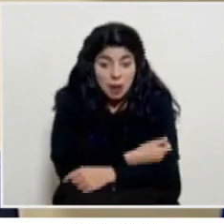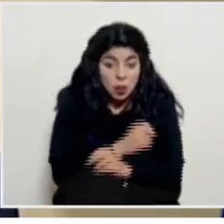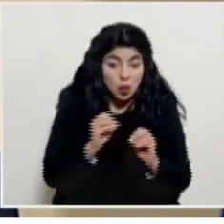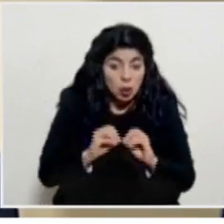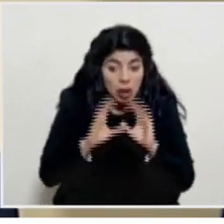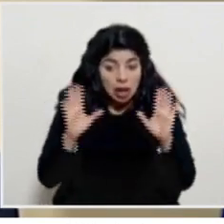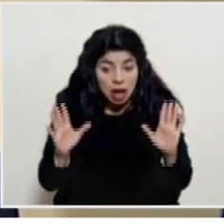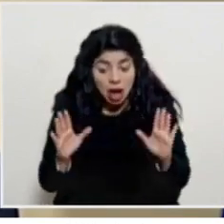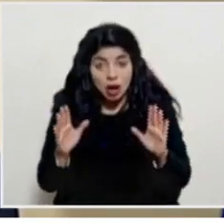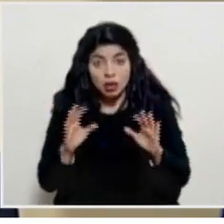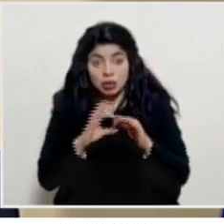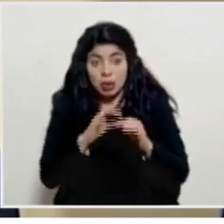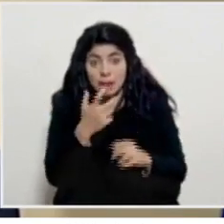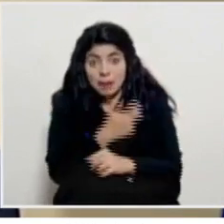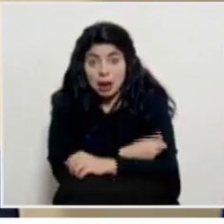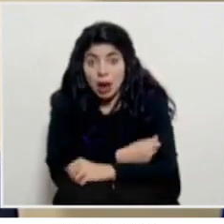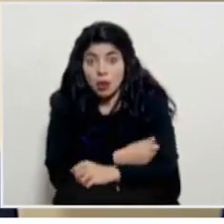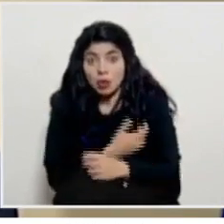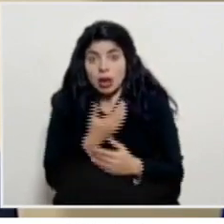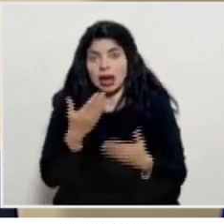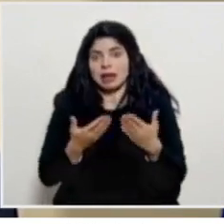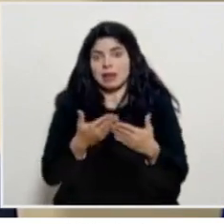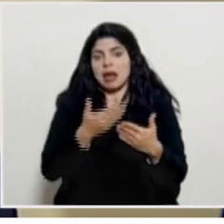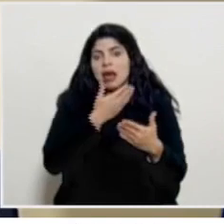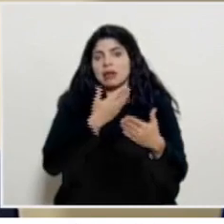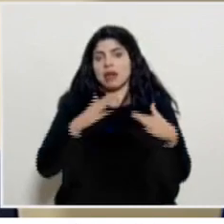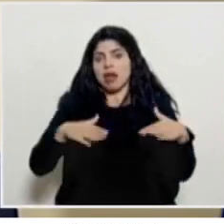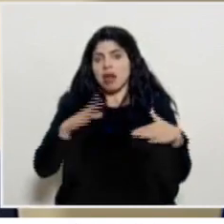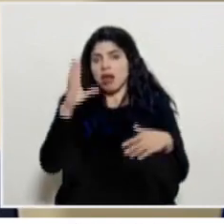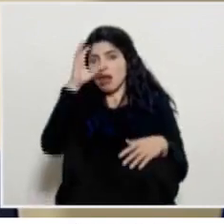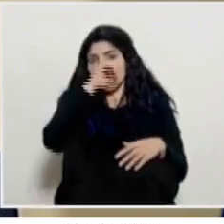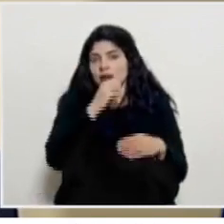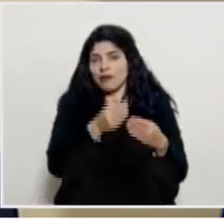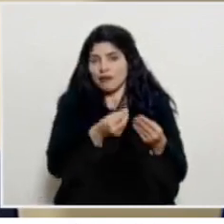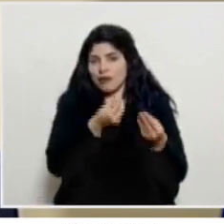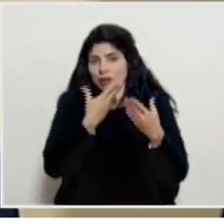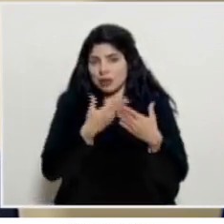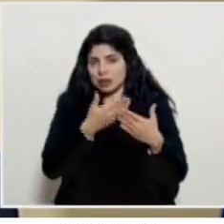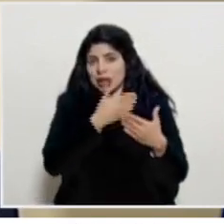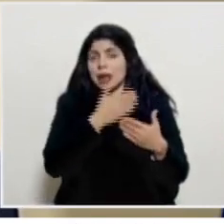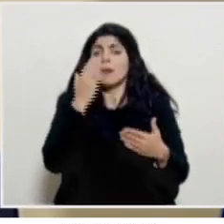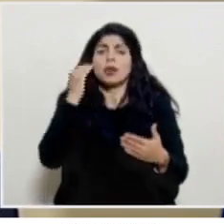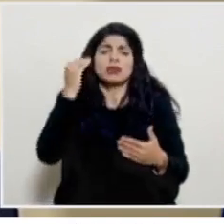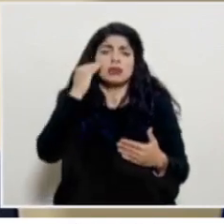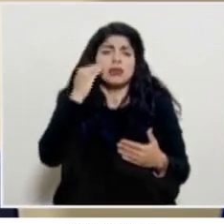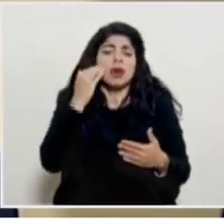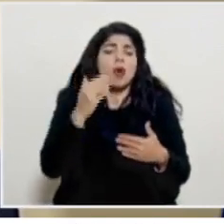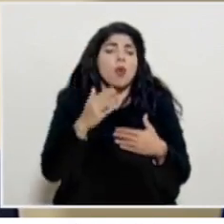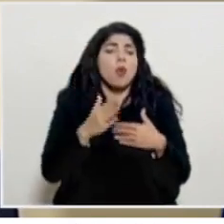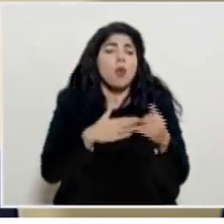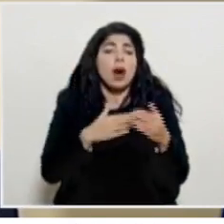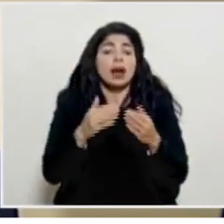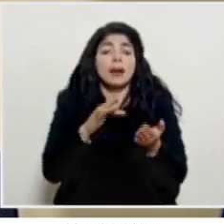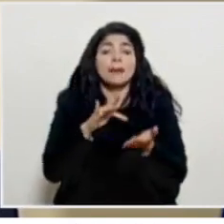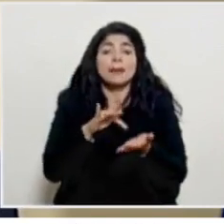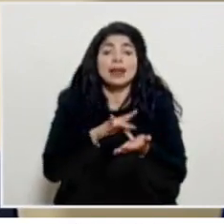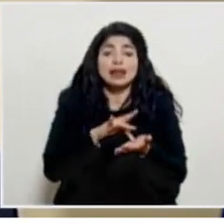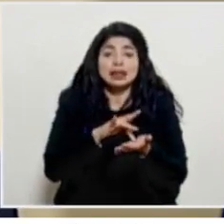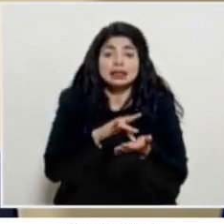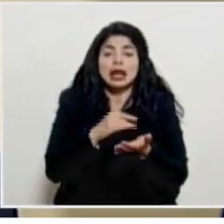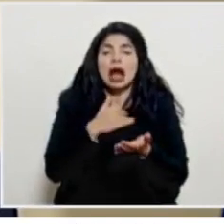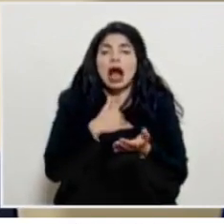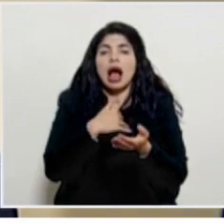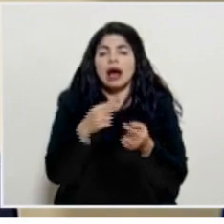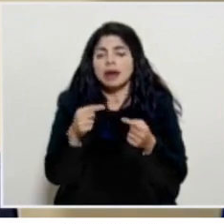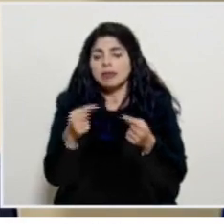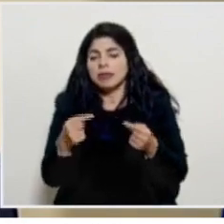con respecto a la vacuna que ya no estén contempladas sino que se ha informado previamente porque también pues sabemos que cualquier medicamento tiene